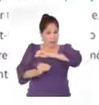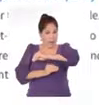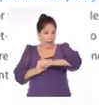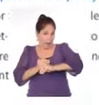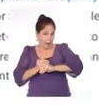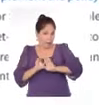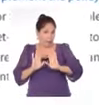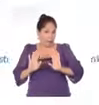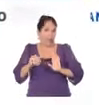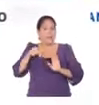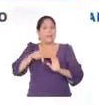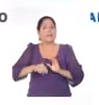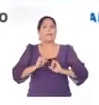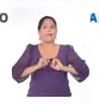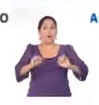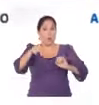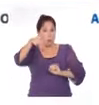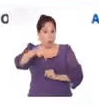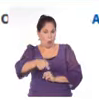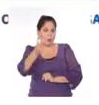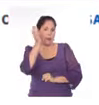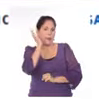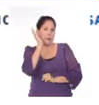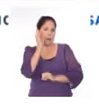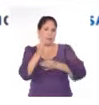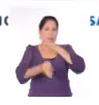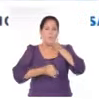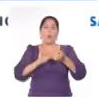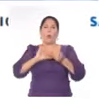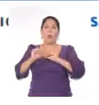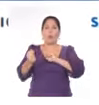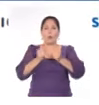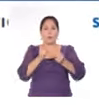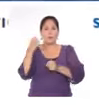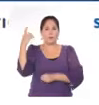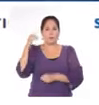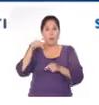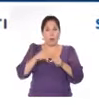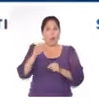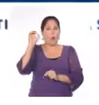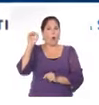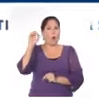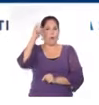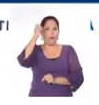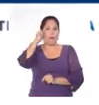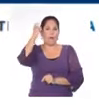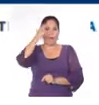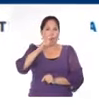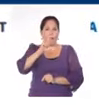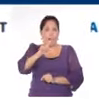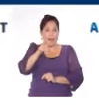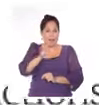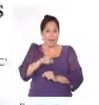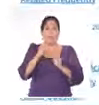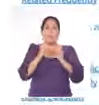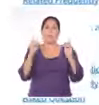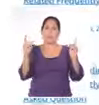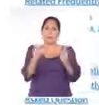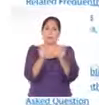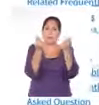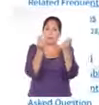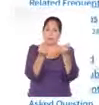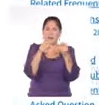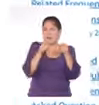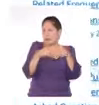fueron reveladas en un comunicado de la Oficina de Control de Activos Extranjeros, la OFAC. Esa entidad del Departamento del Tesoro estadounidense se